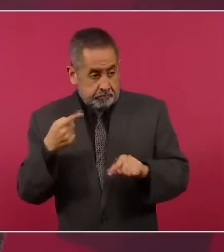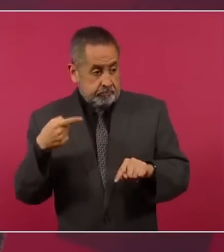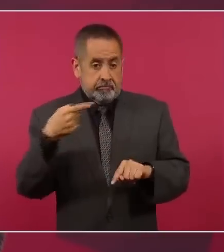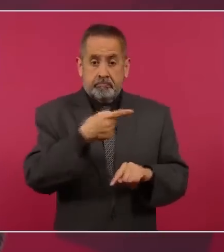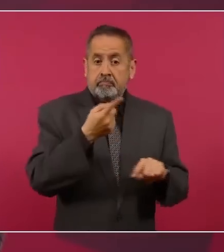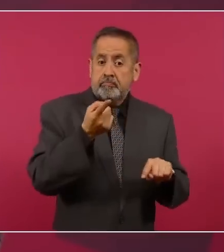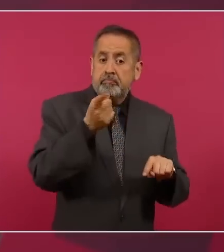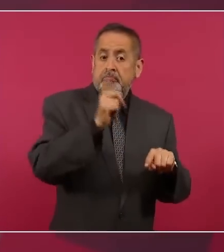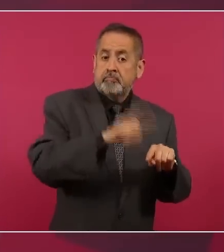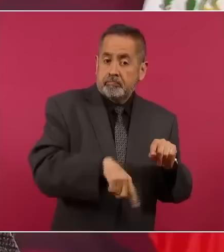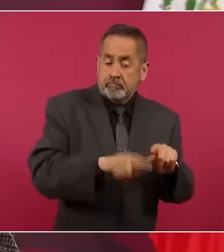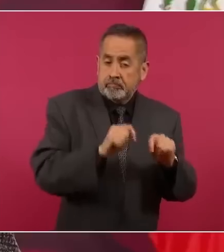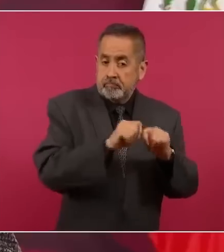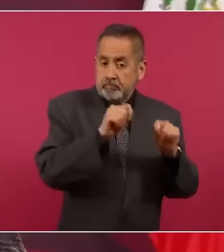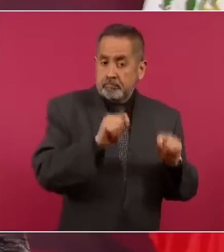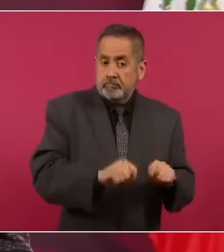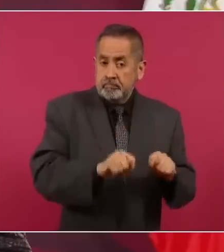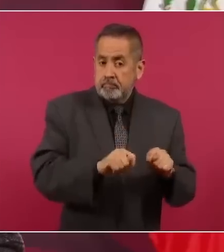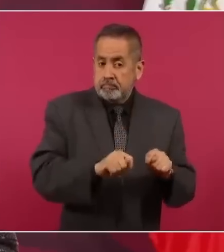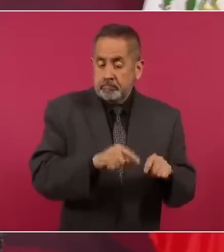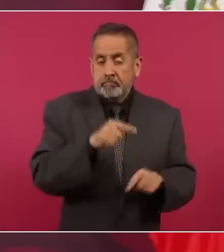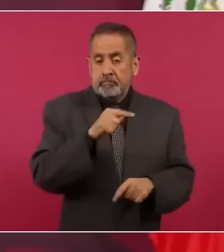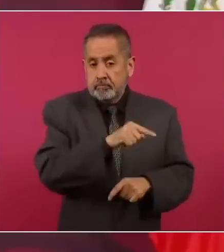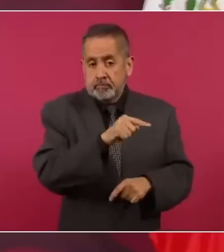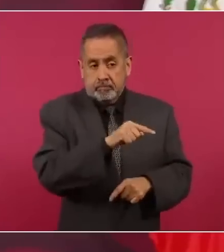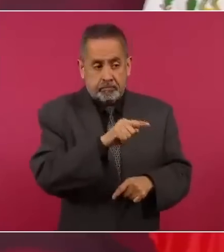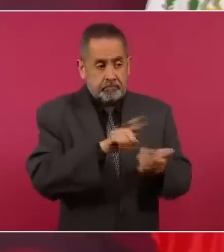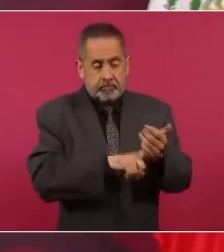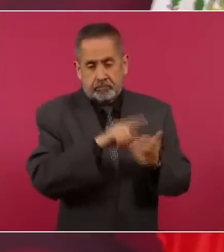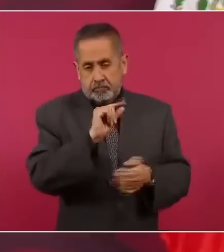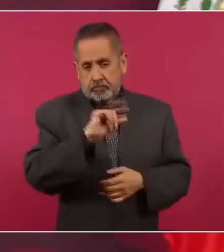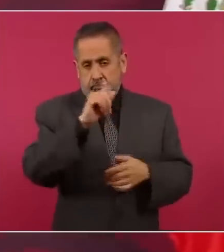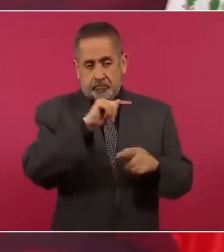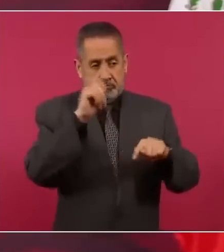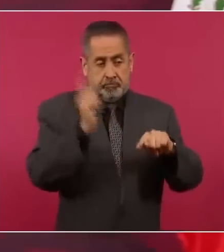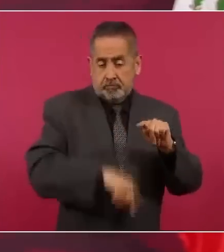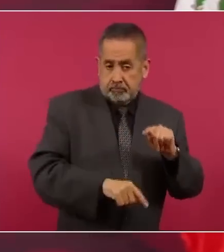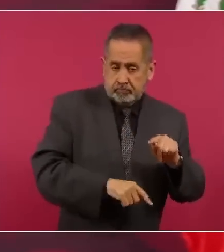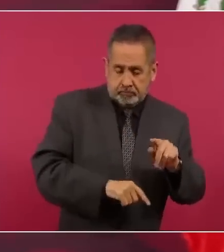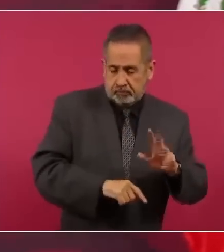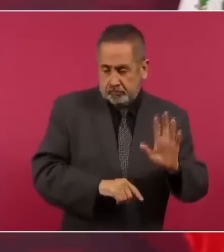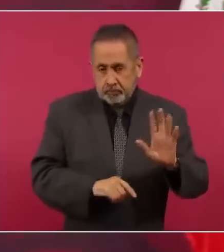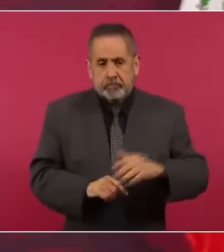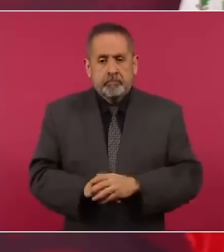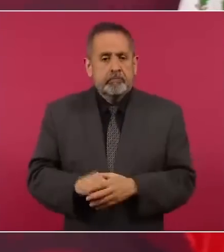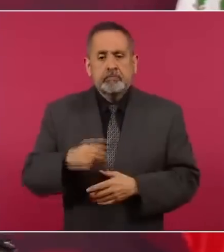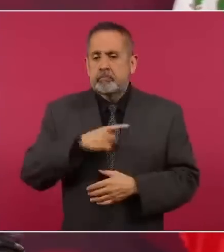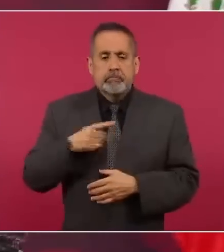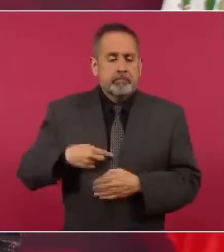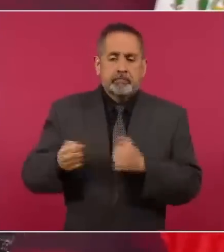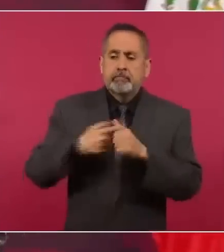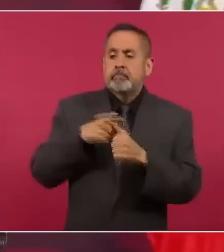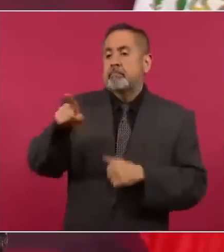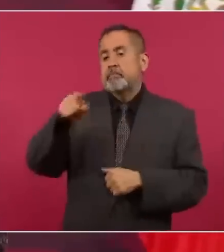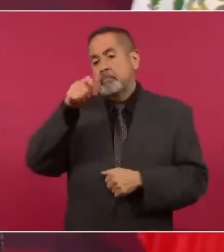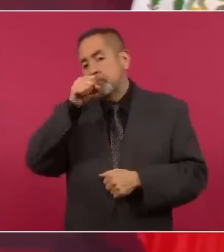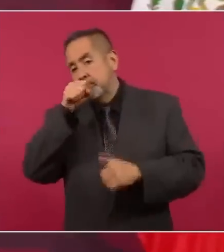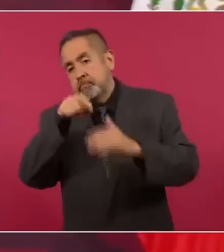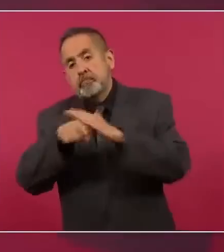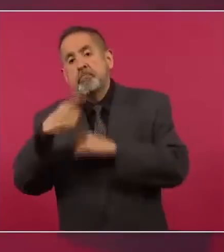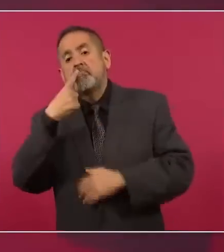el título profesional, tiene que presentar la denuncia